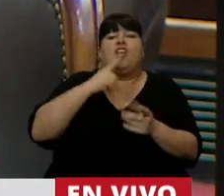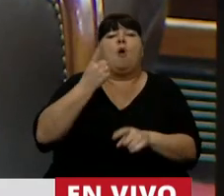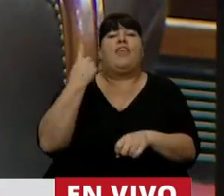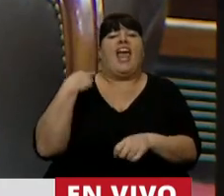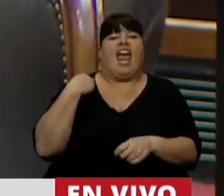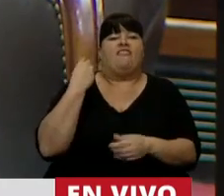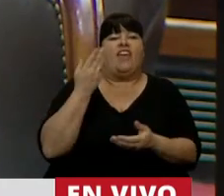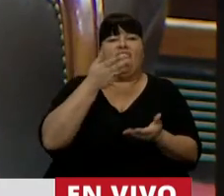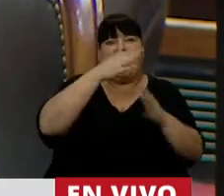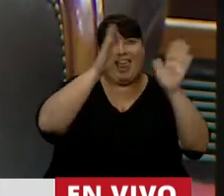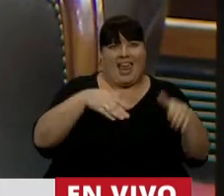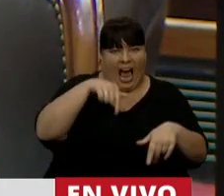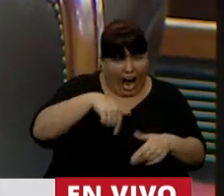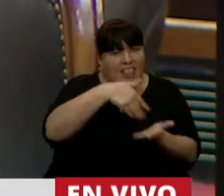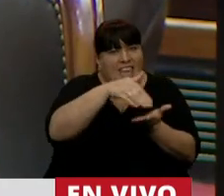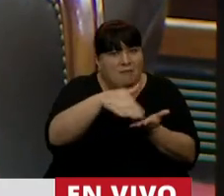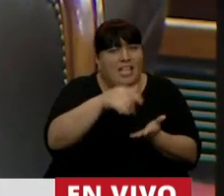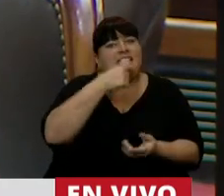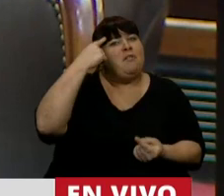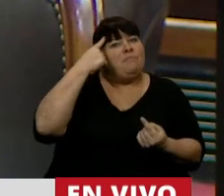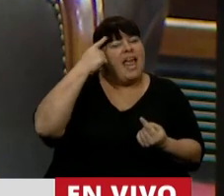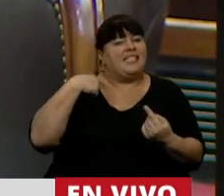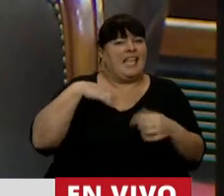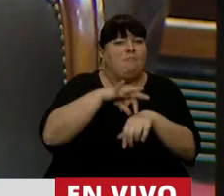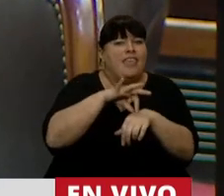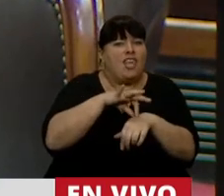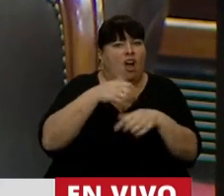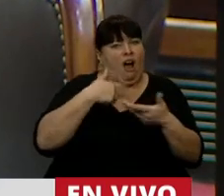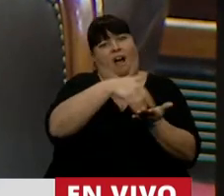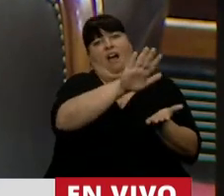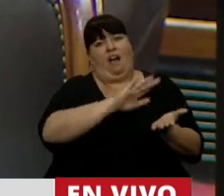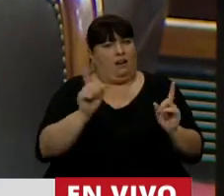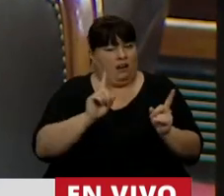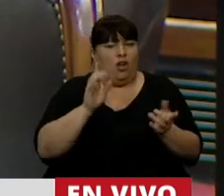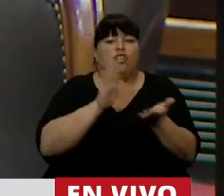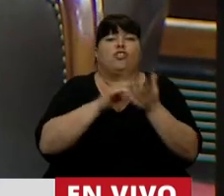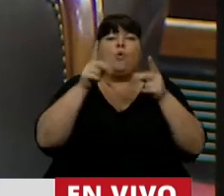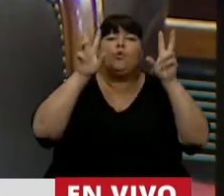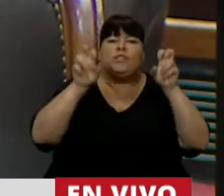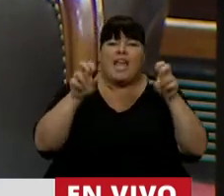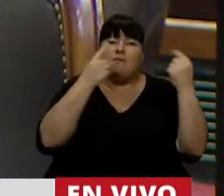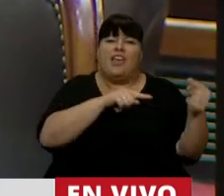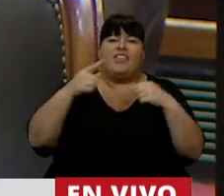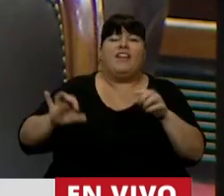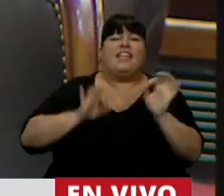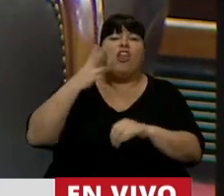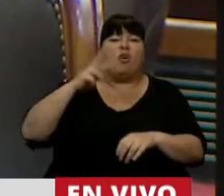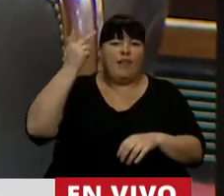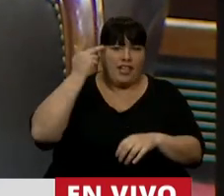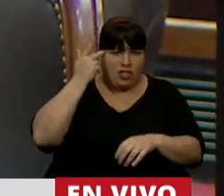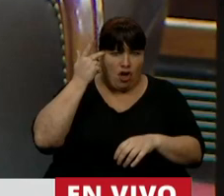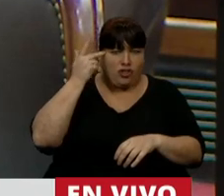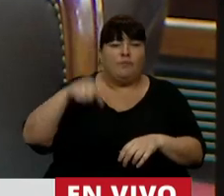servicio. Ahora vamos por la discriminación de los que piensan nuestros médicos. Con respecto a un tema a diferencia del año 18,